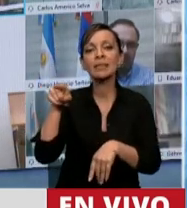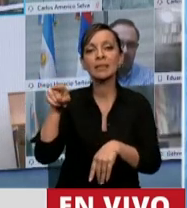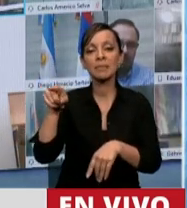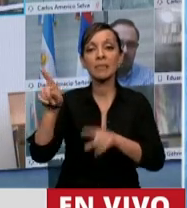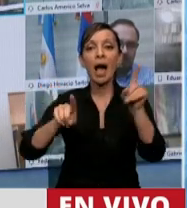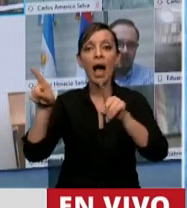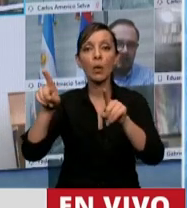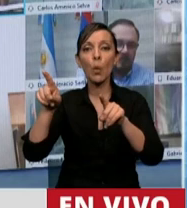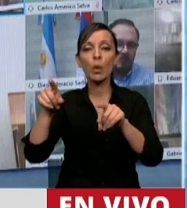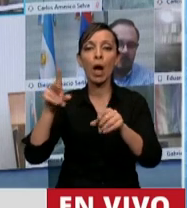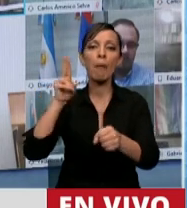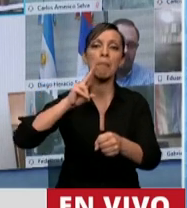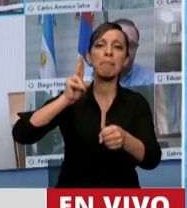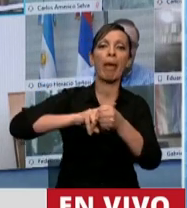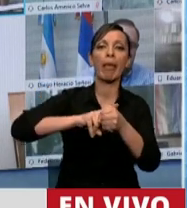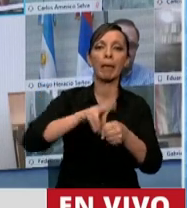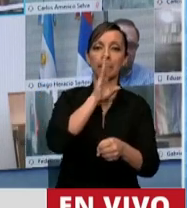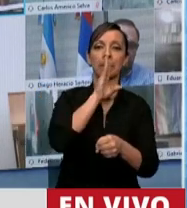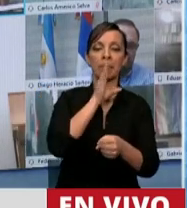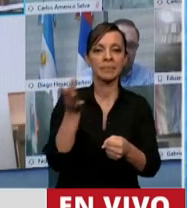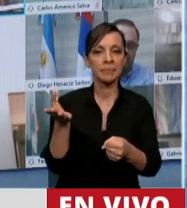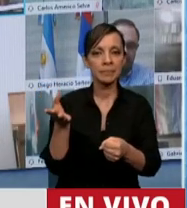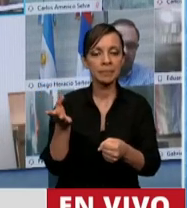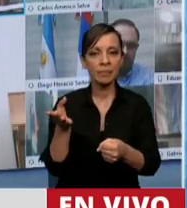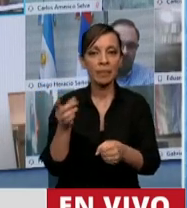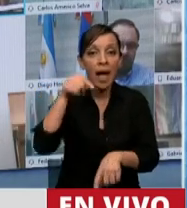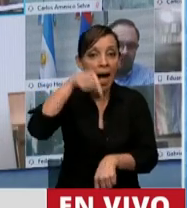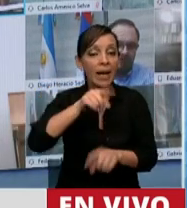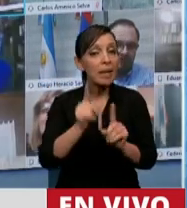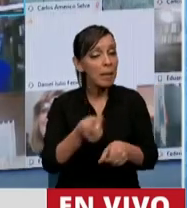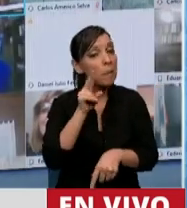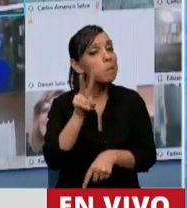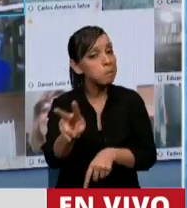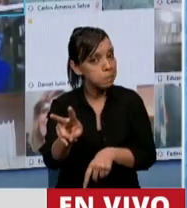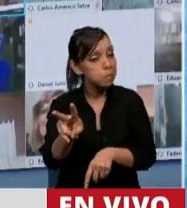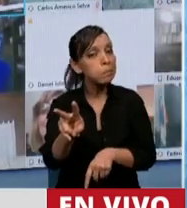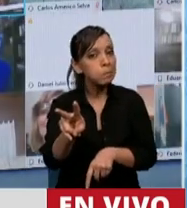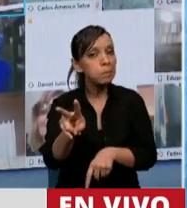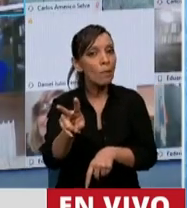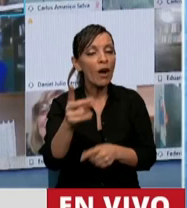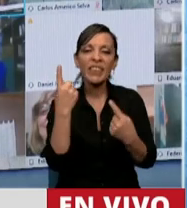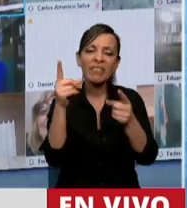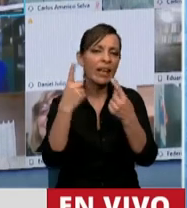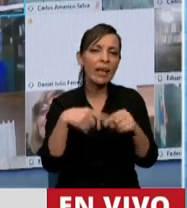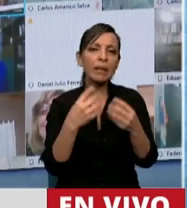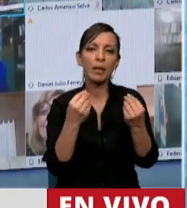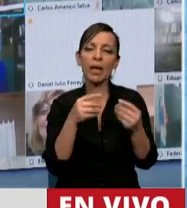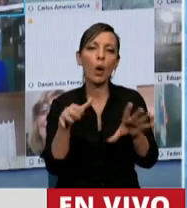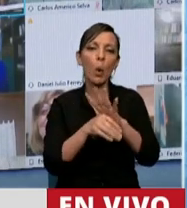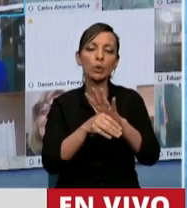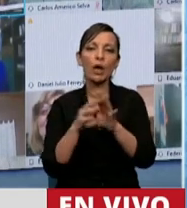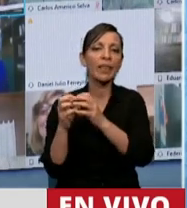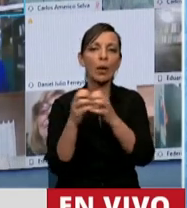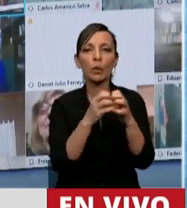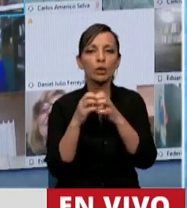se les cortó el uso de la palabra. Lo vimos acá, obviamente, con distinto alcance porque estábamos en discusiones